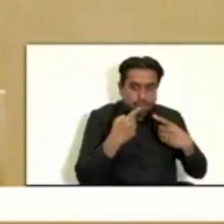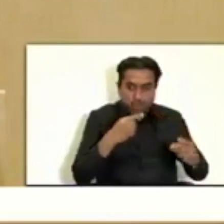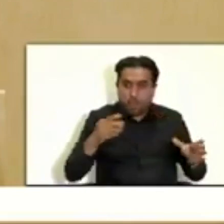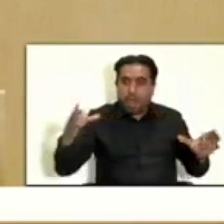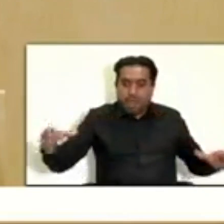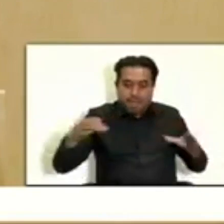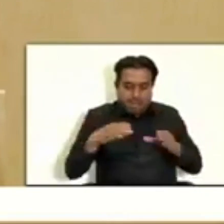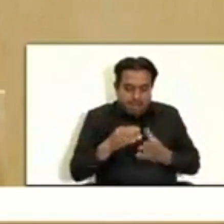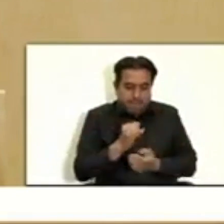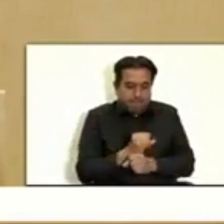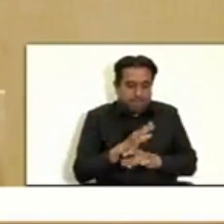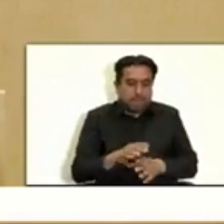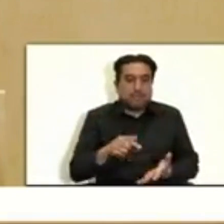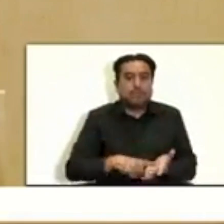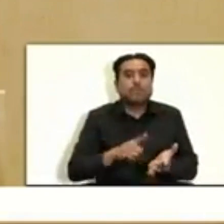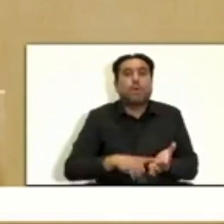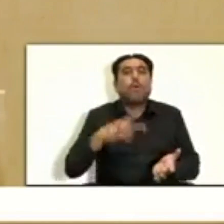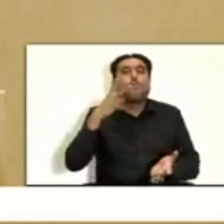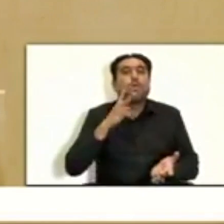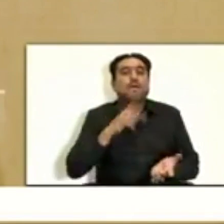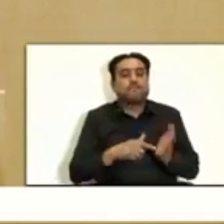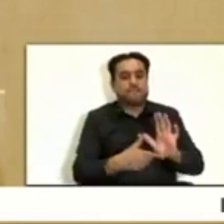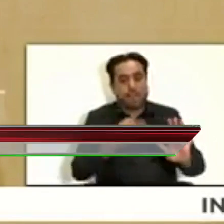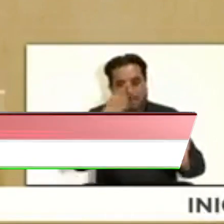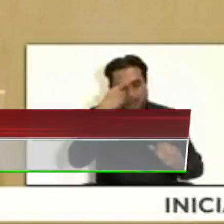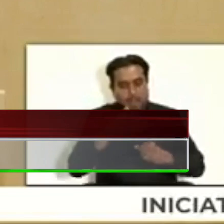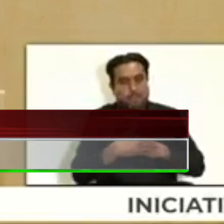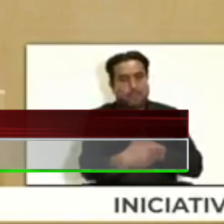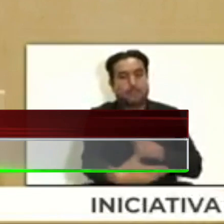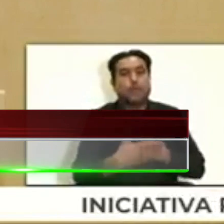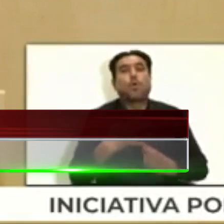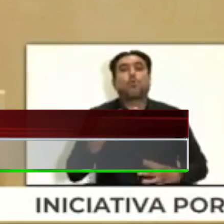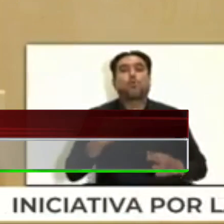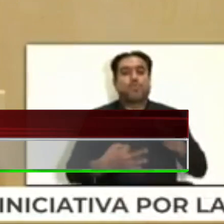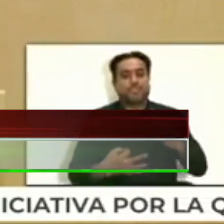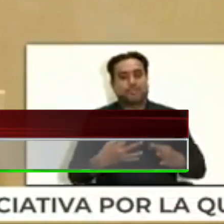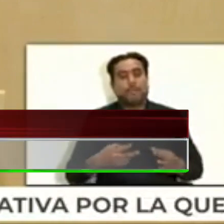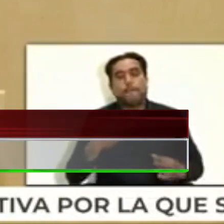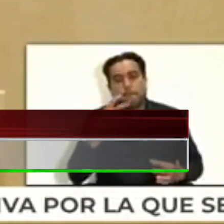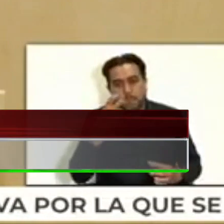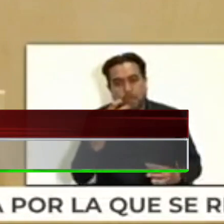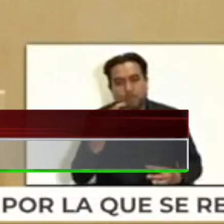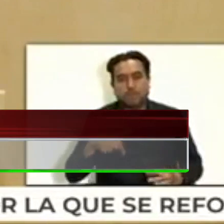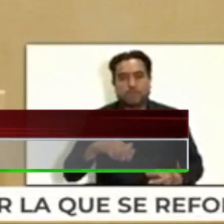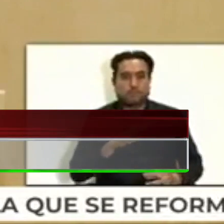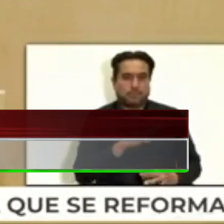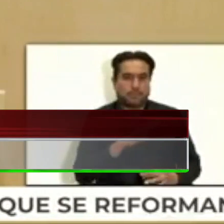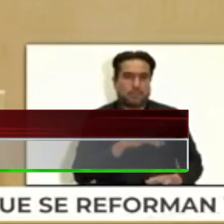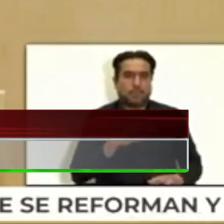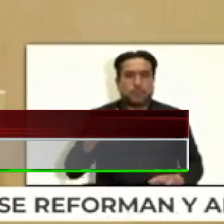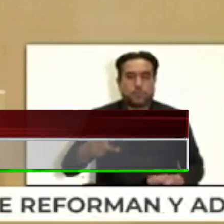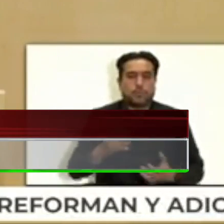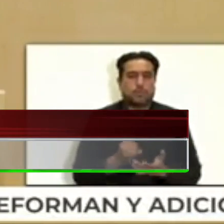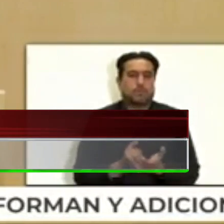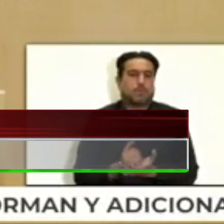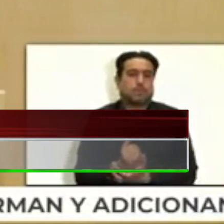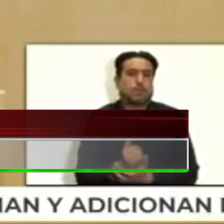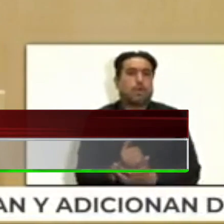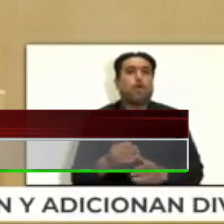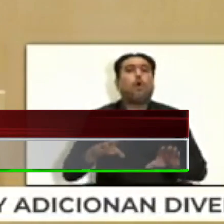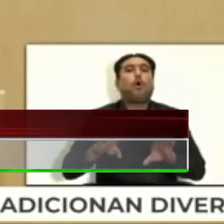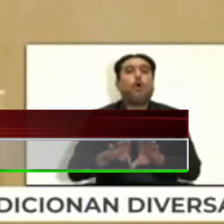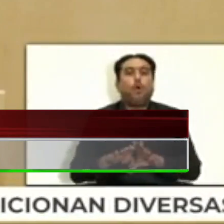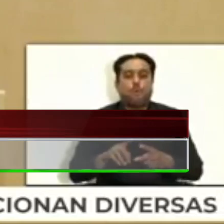y sus resultados se usarán como prueba de juicios correspondientes, por lo que a través de ello se podría determinar del cómo,